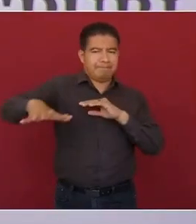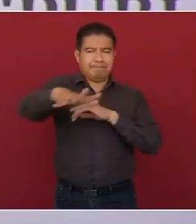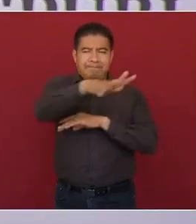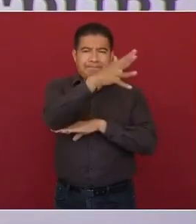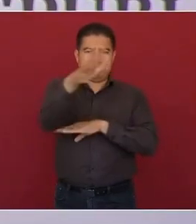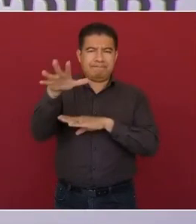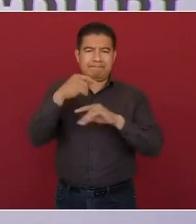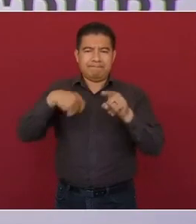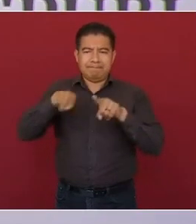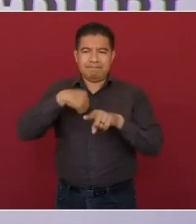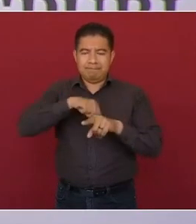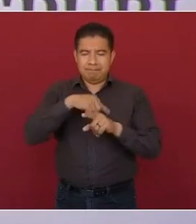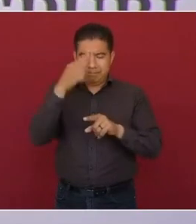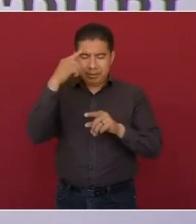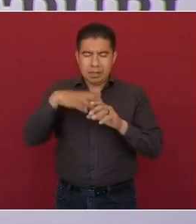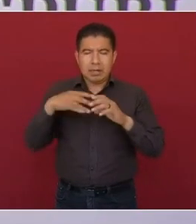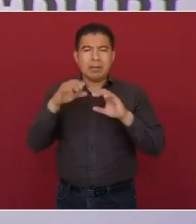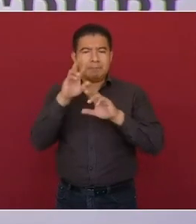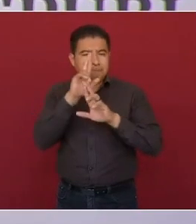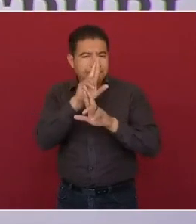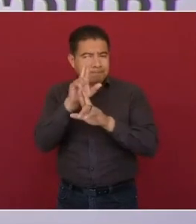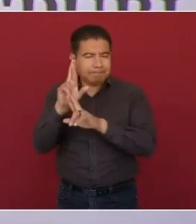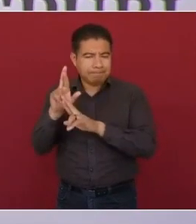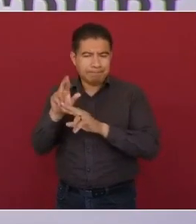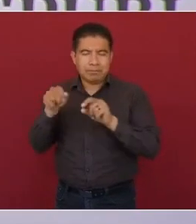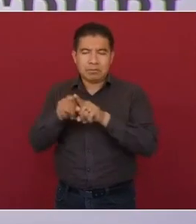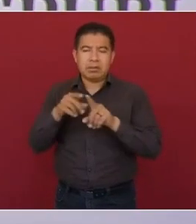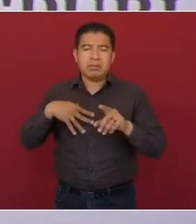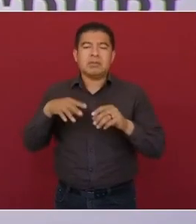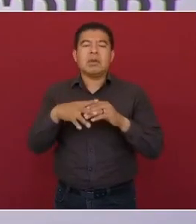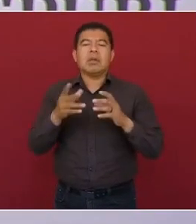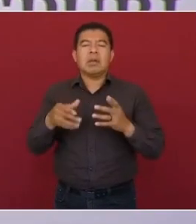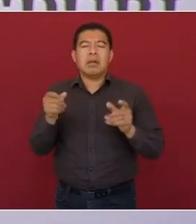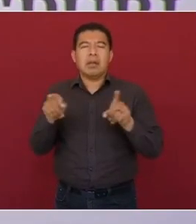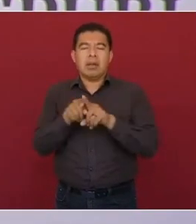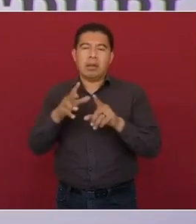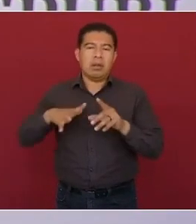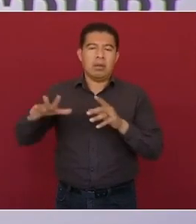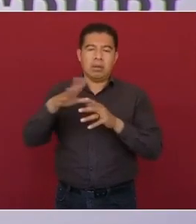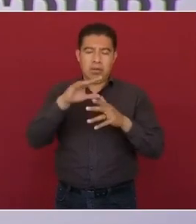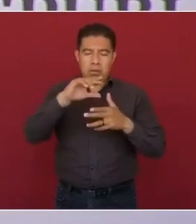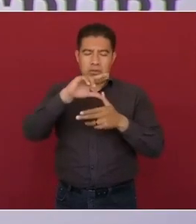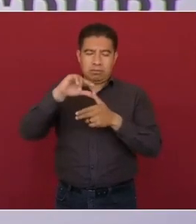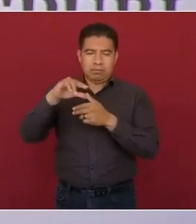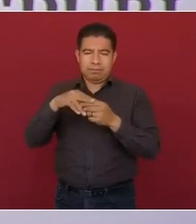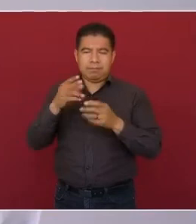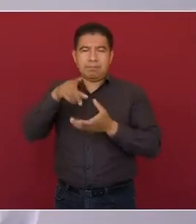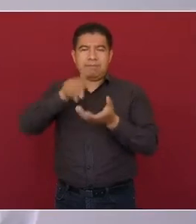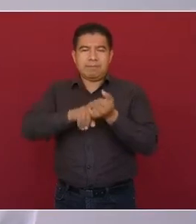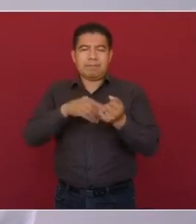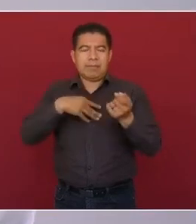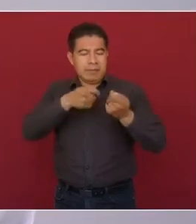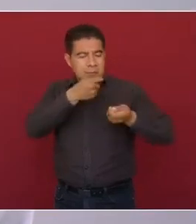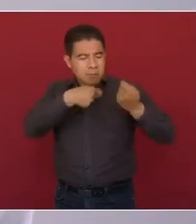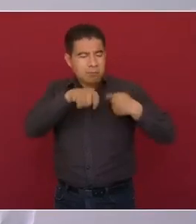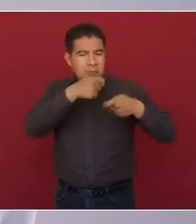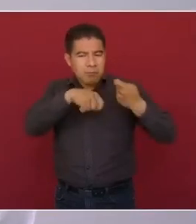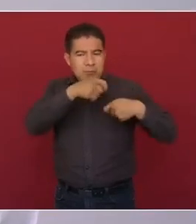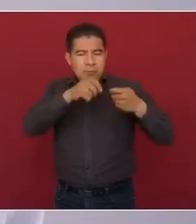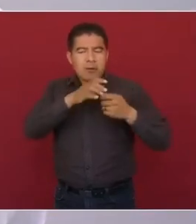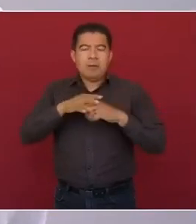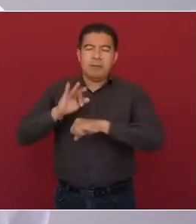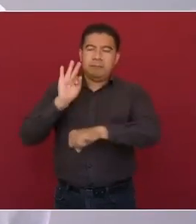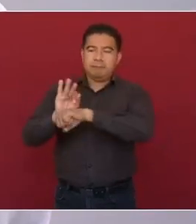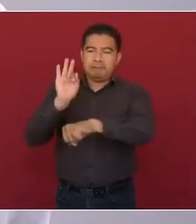electricidad y el vapor necesario para toda la refinería a través del área de cogeneración. Aquí en Dos Bocas